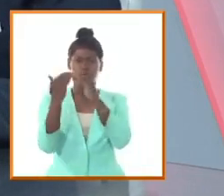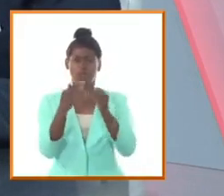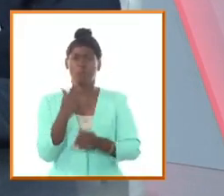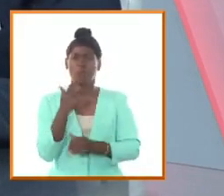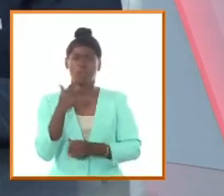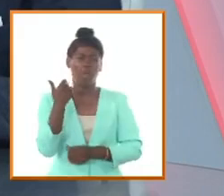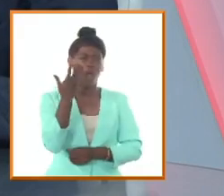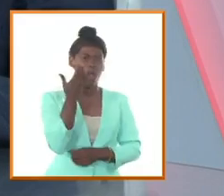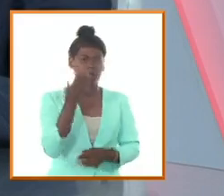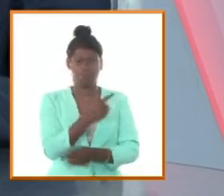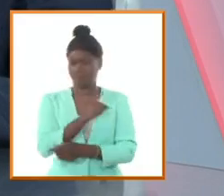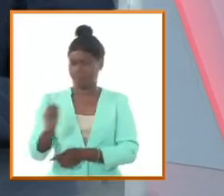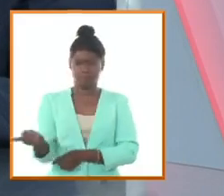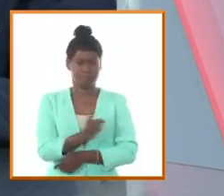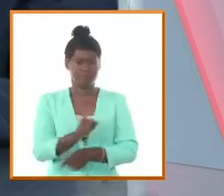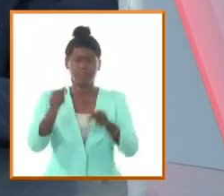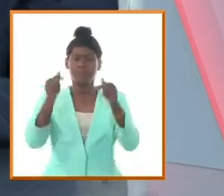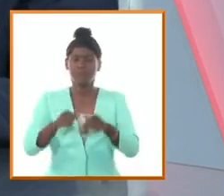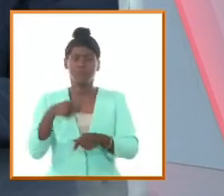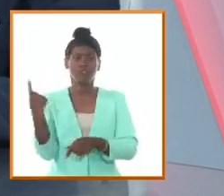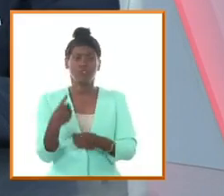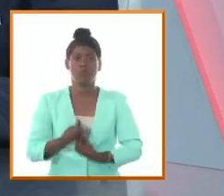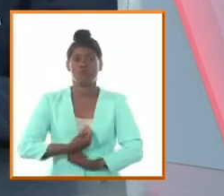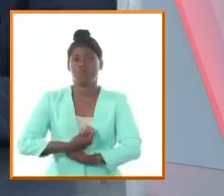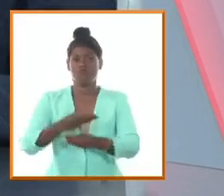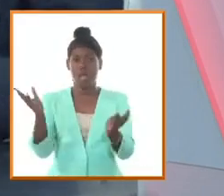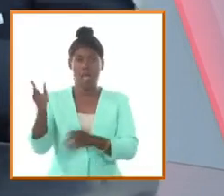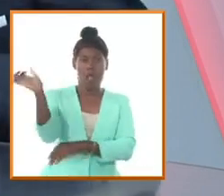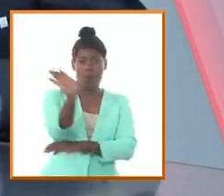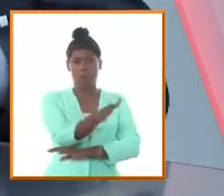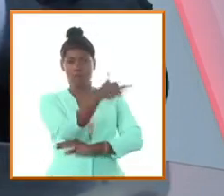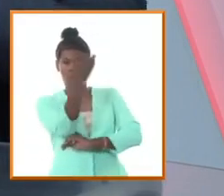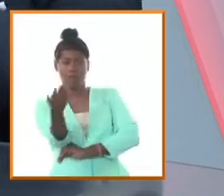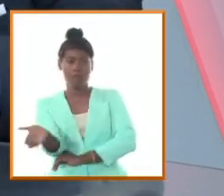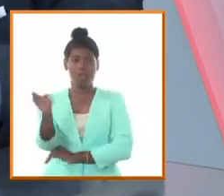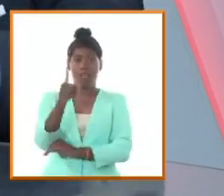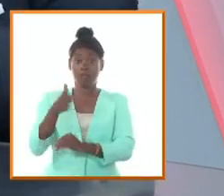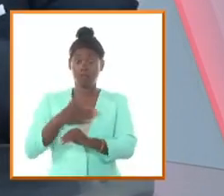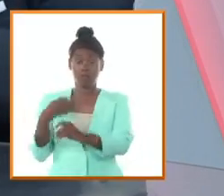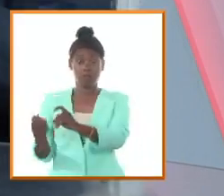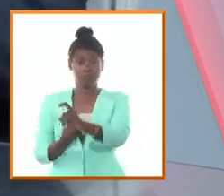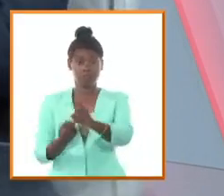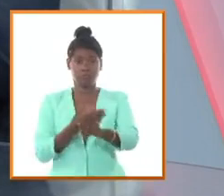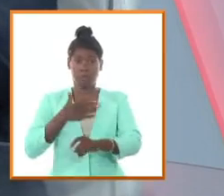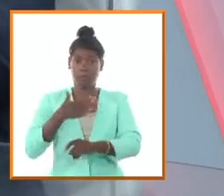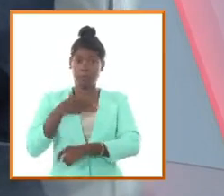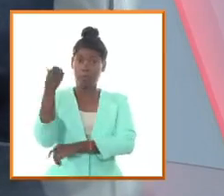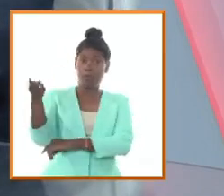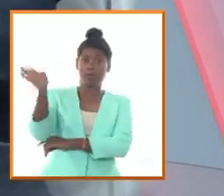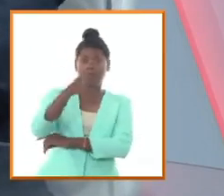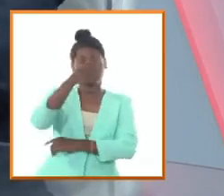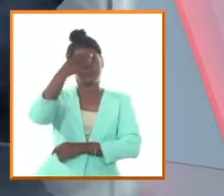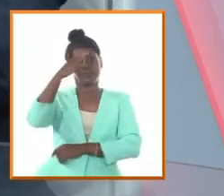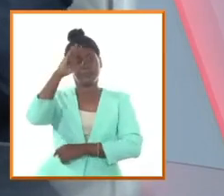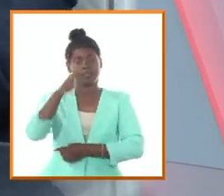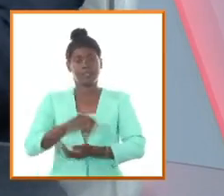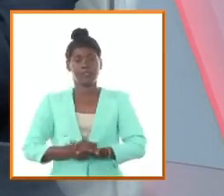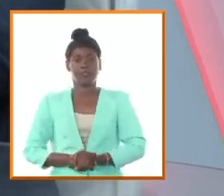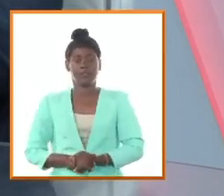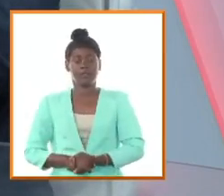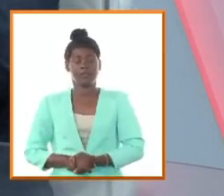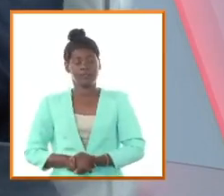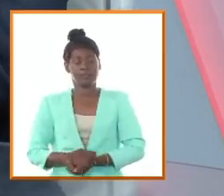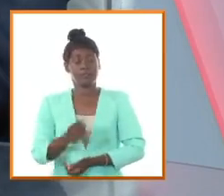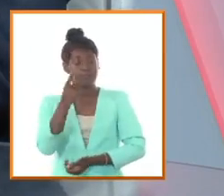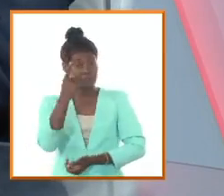revolución su bandera que es la bandera de Narciso López y después se sabe que el primer gesto de desagravio